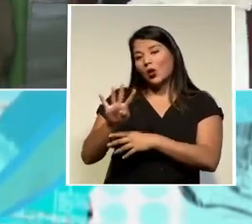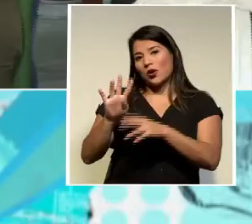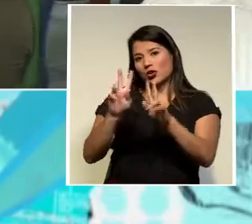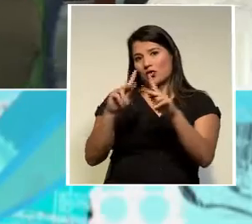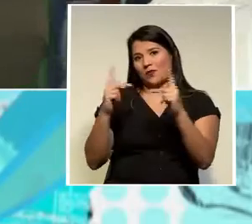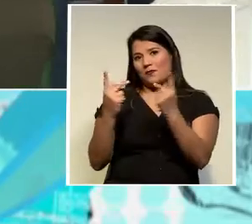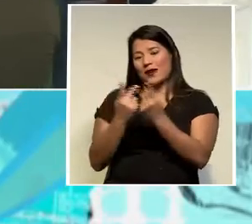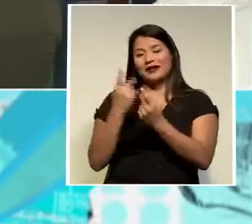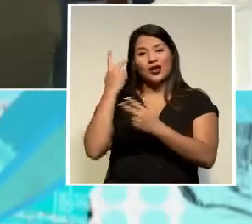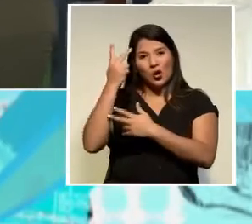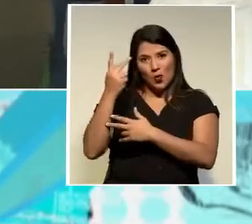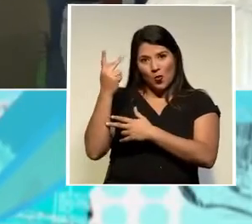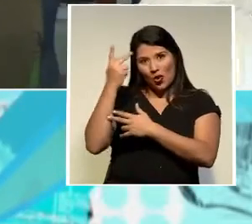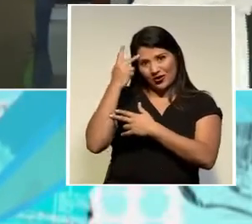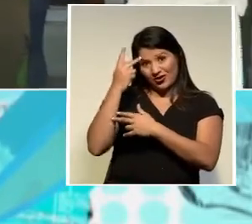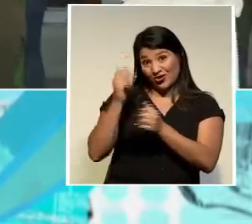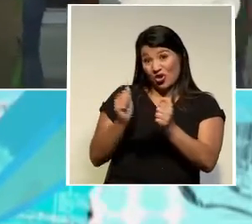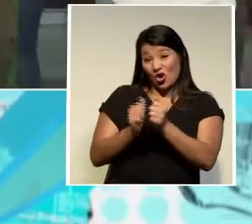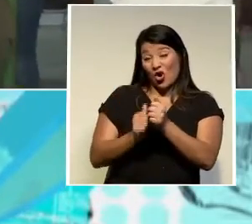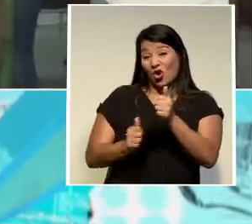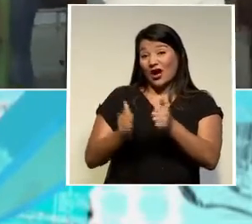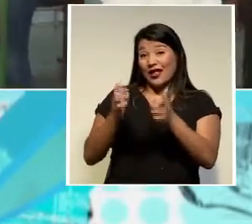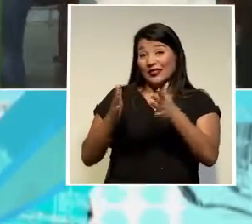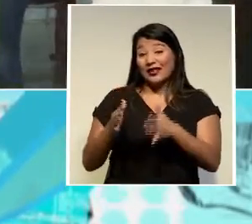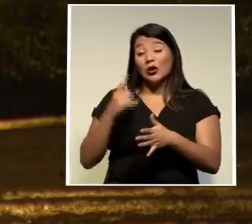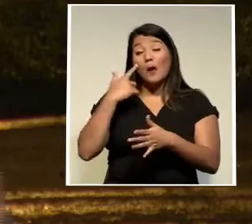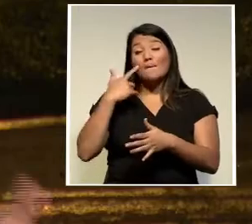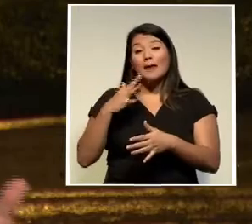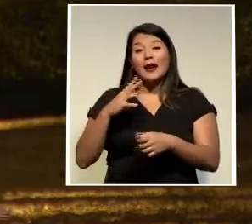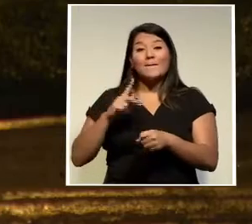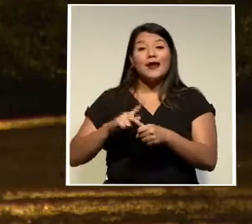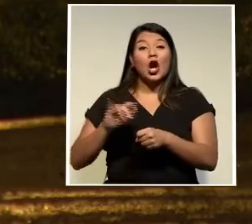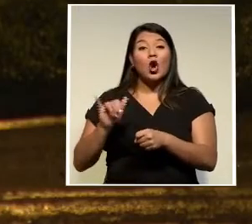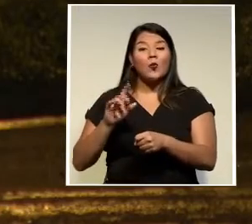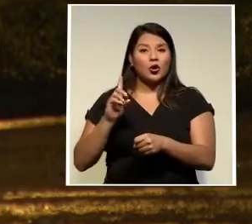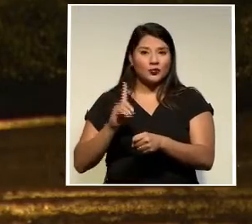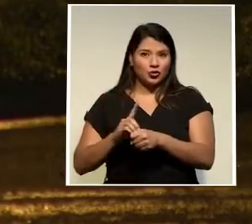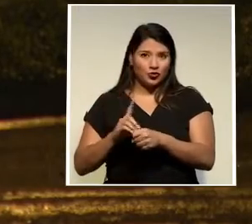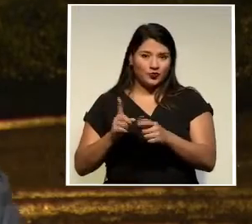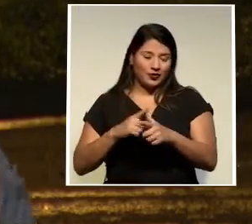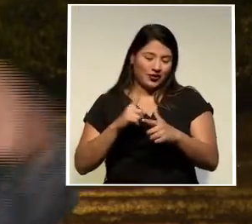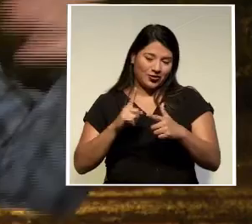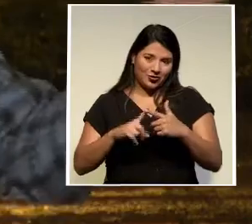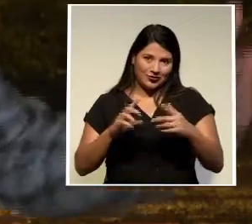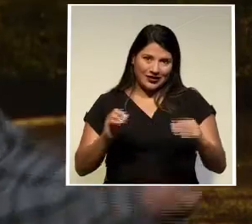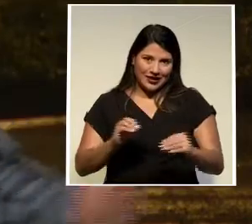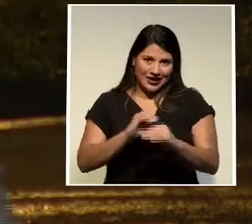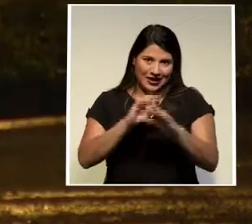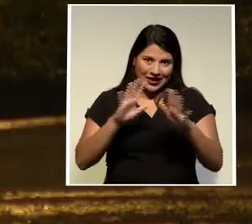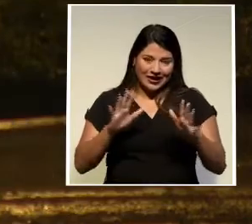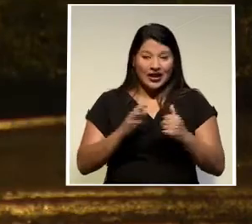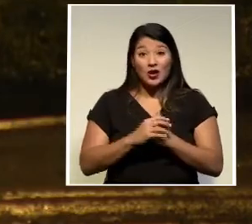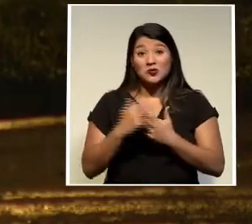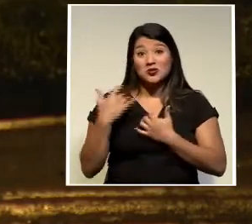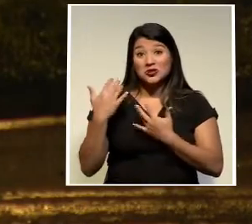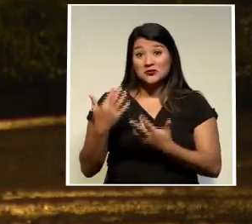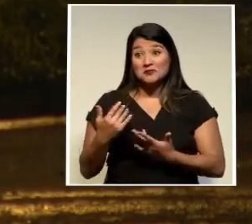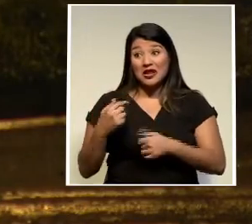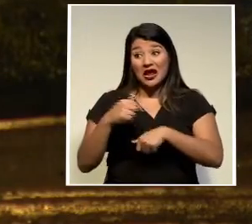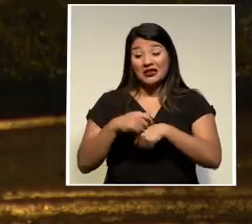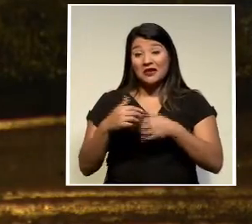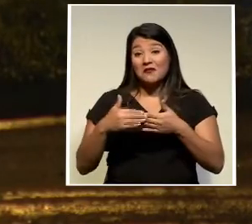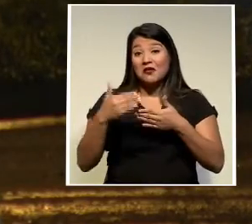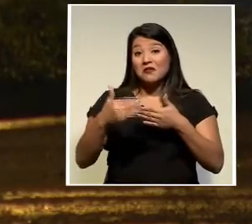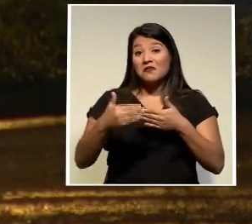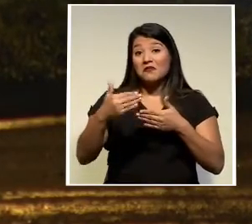con postulantes para llegar al congreso así que bueno evidentemente será conforme vaya pasando estos